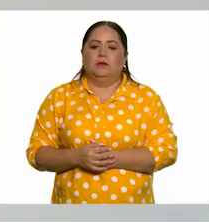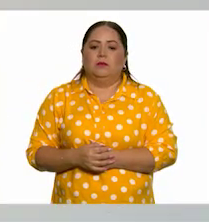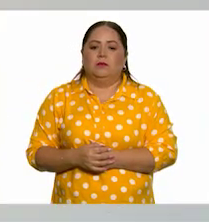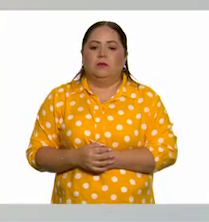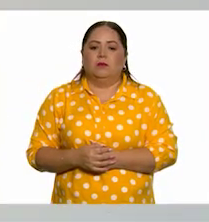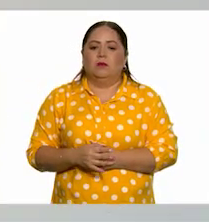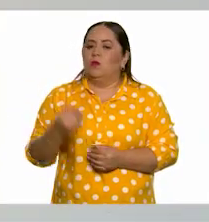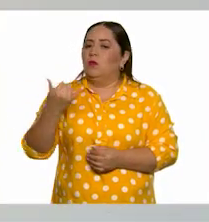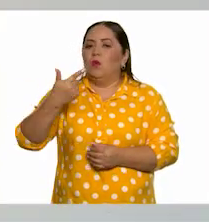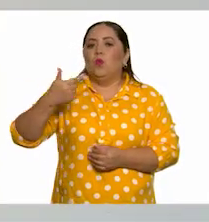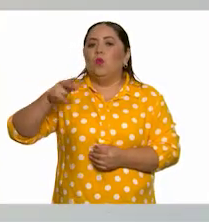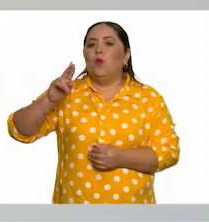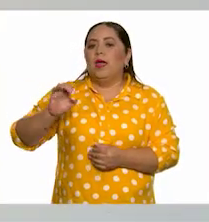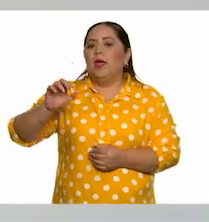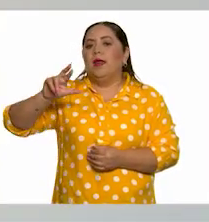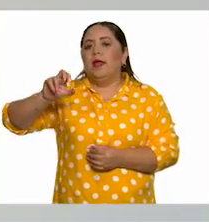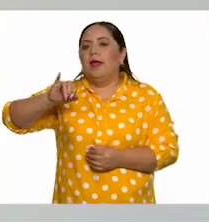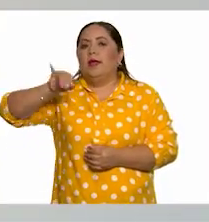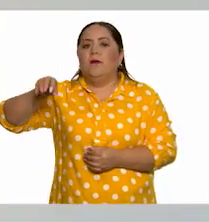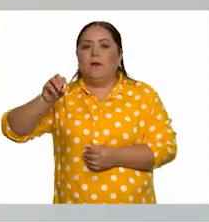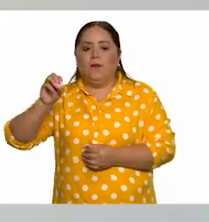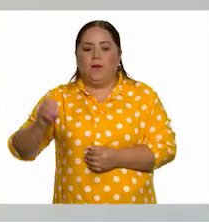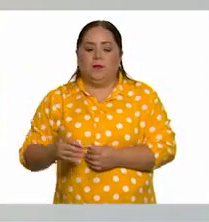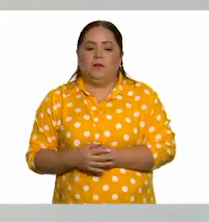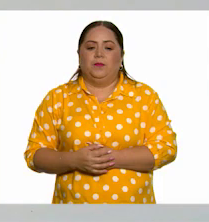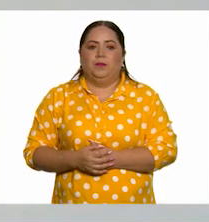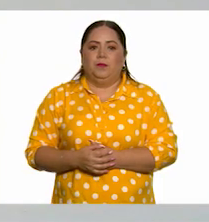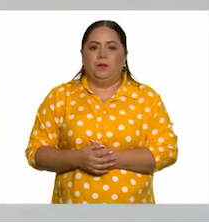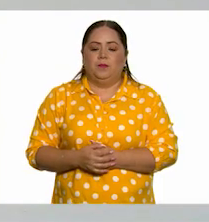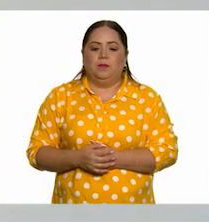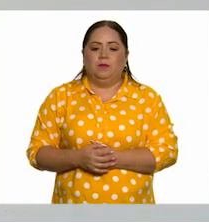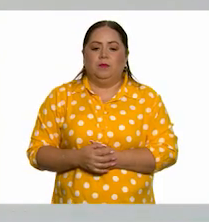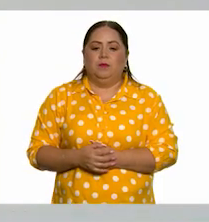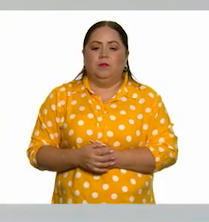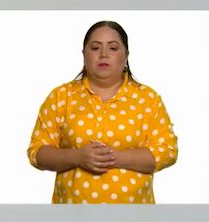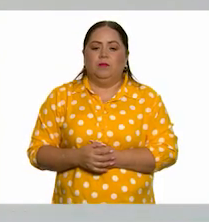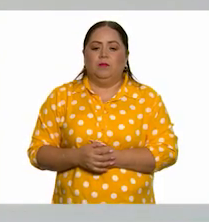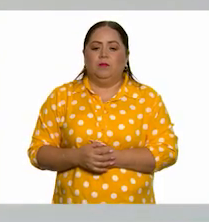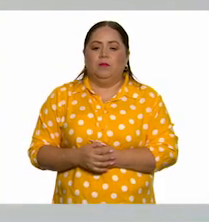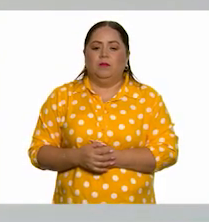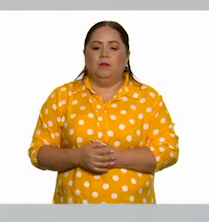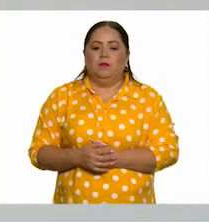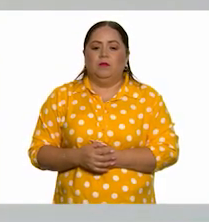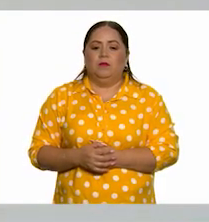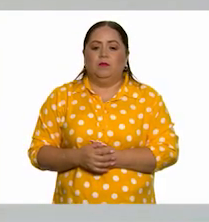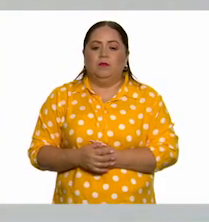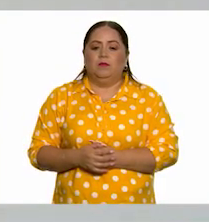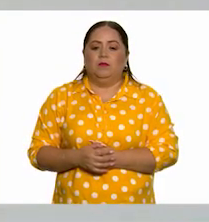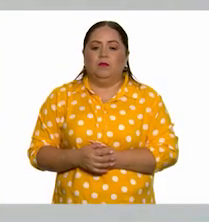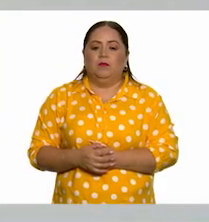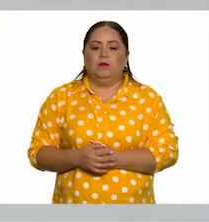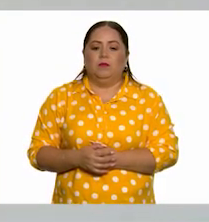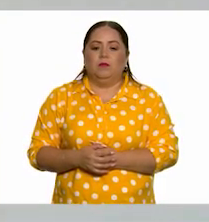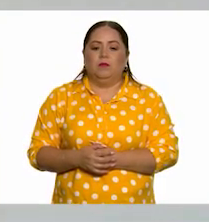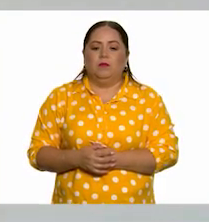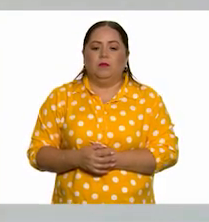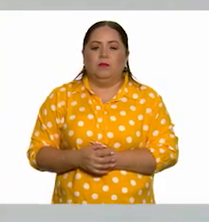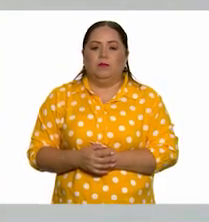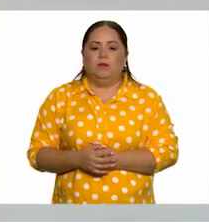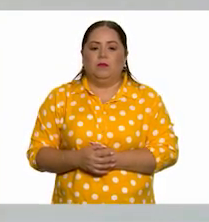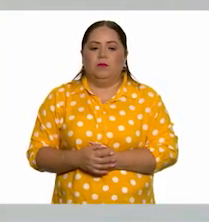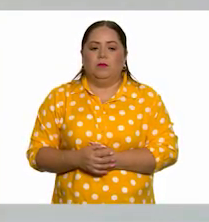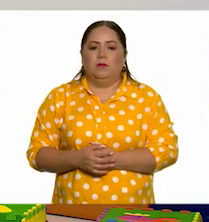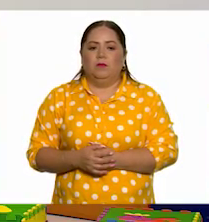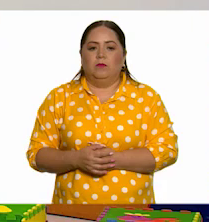Diéresis, güe, la E, güe. Ahí está. Gre, jo.